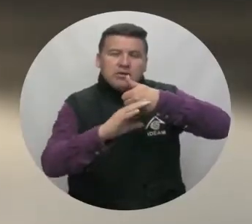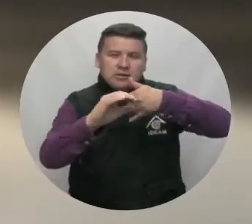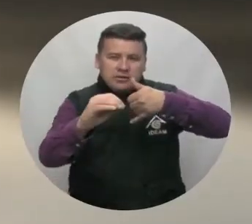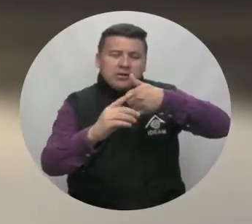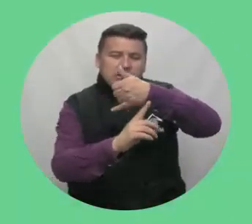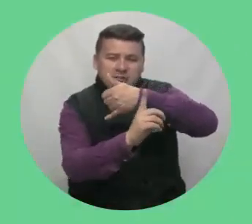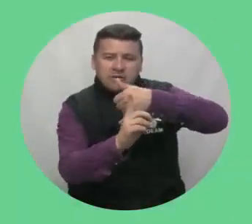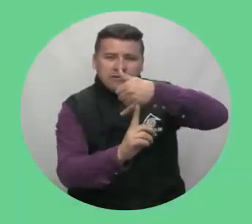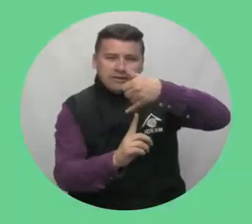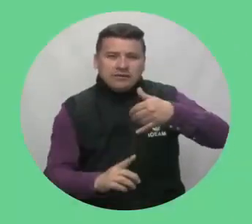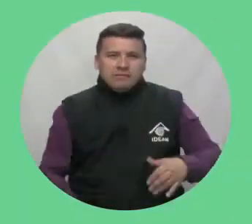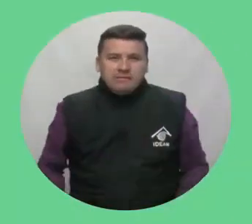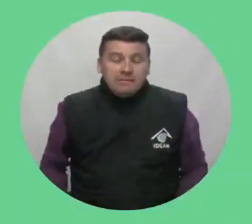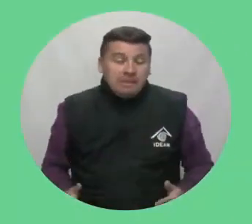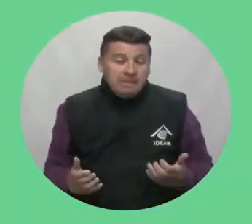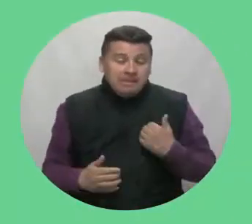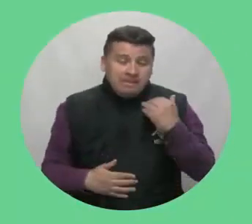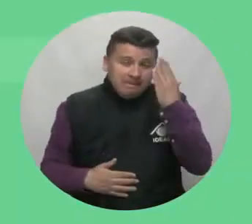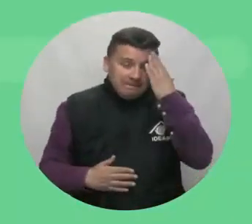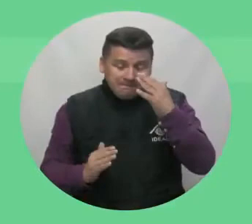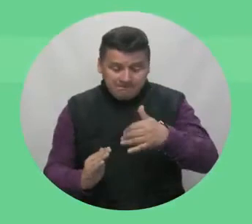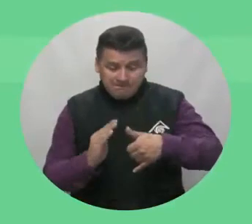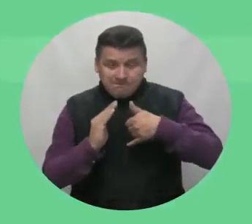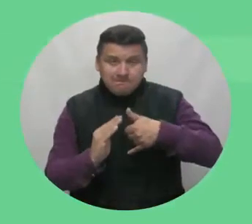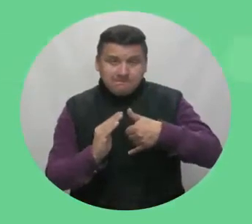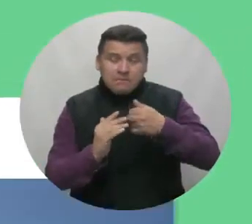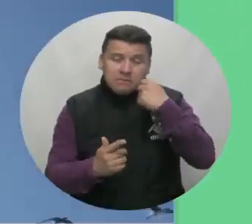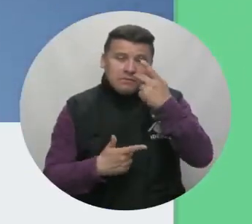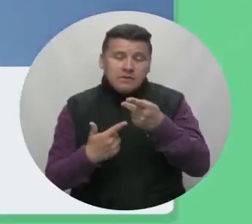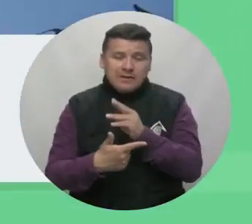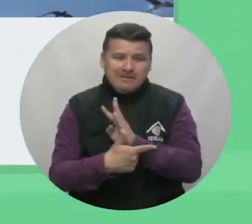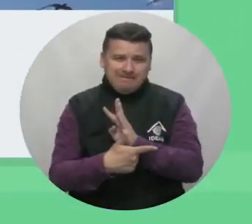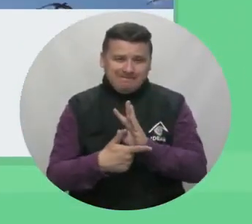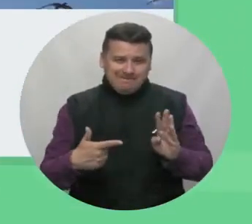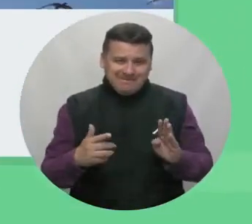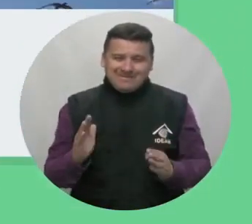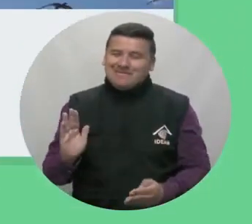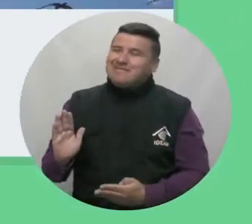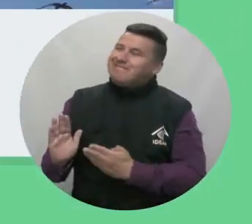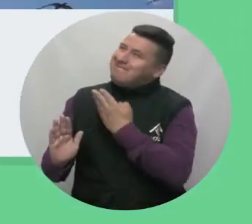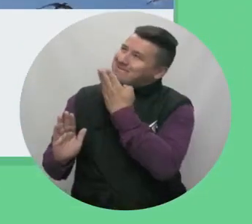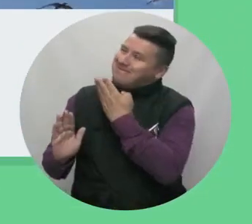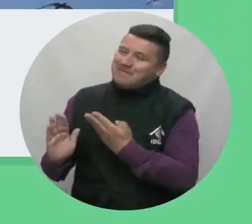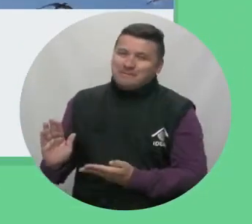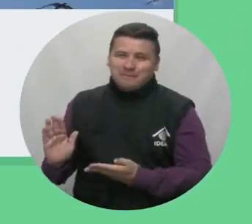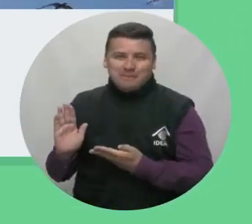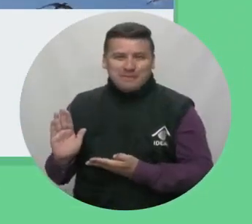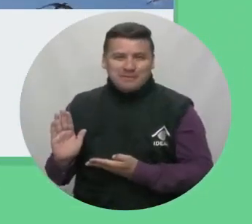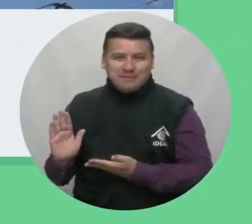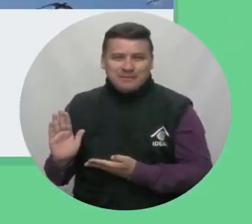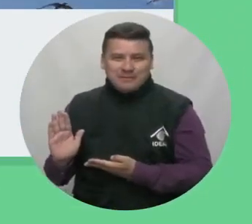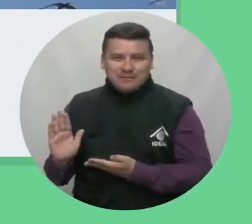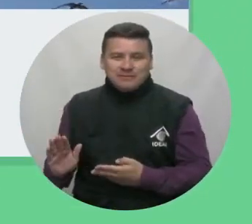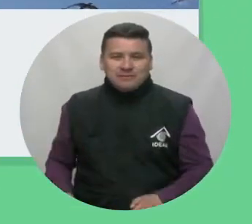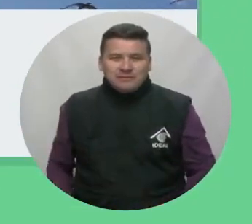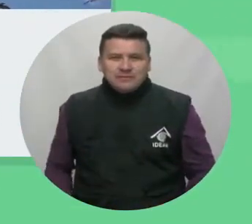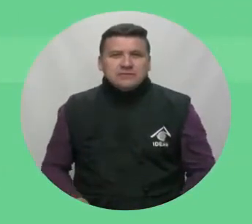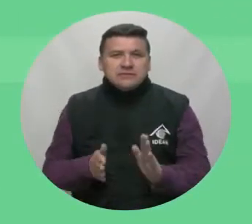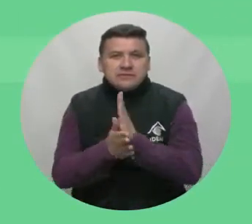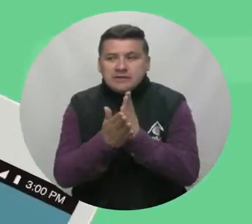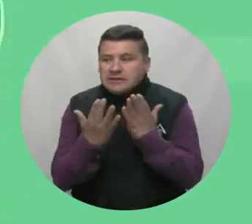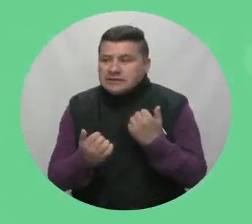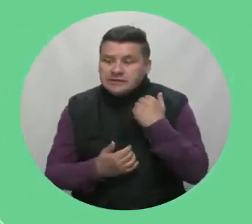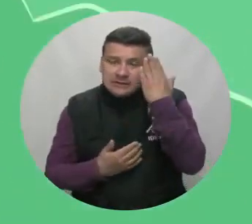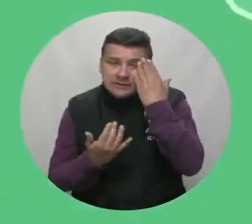Orinoquía y la Pacífica. Para mayor información sobre el pronóstico del tiempo, visítenos en www.ideam.gov.co